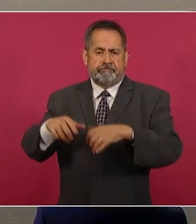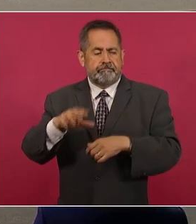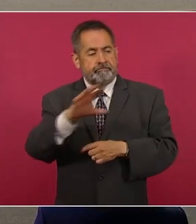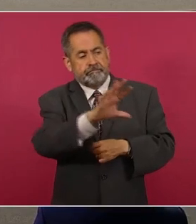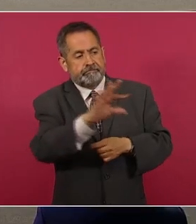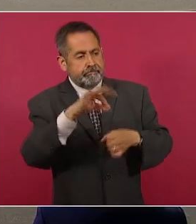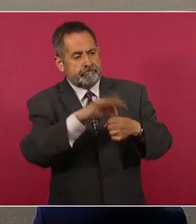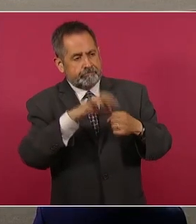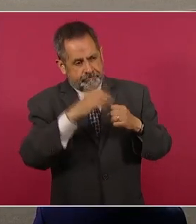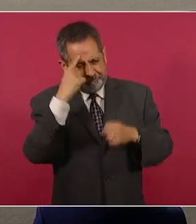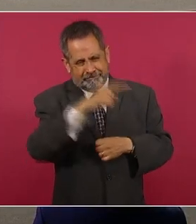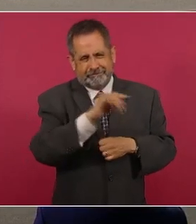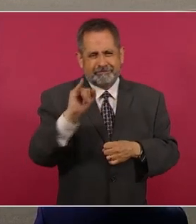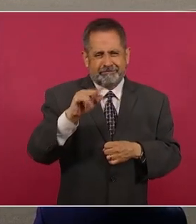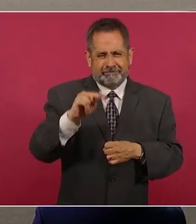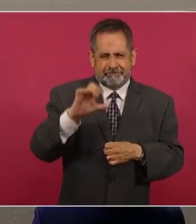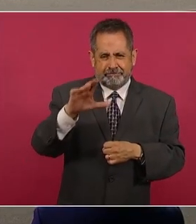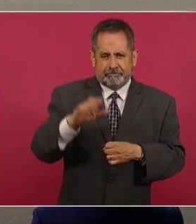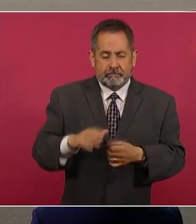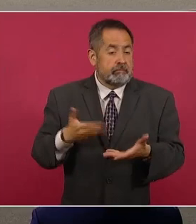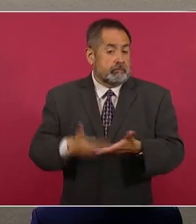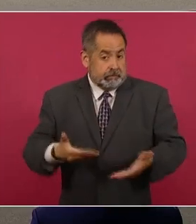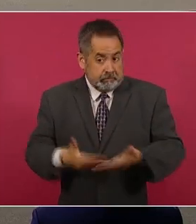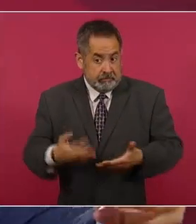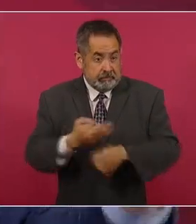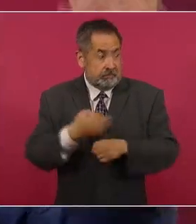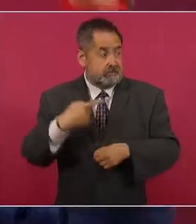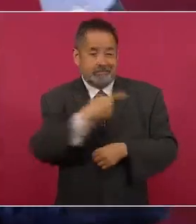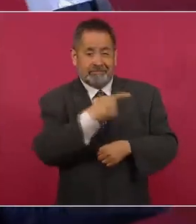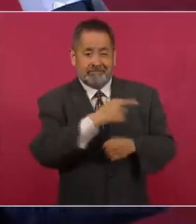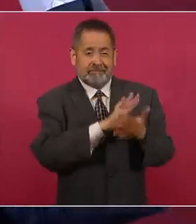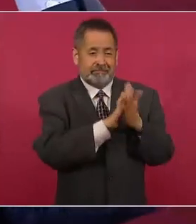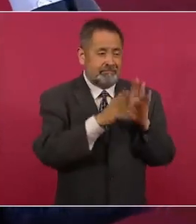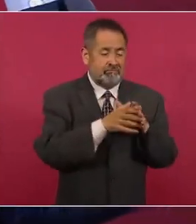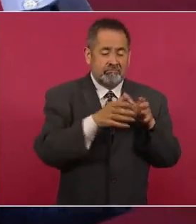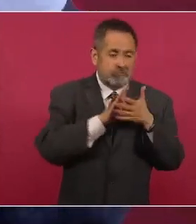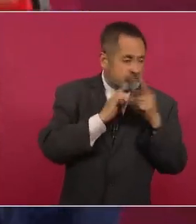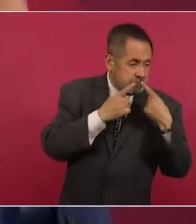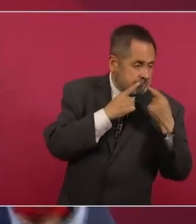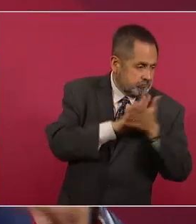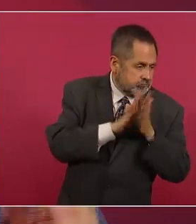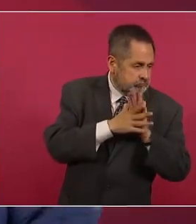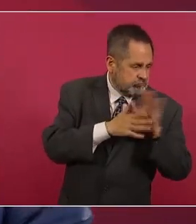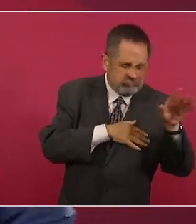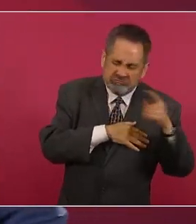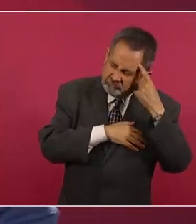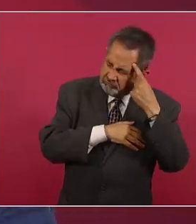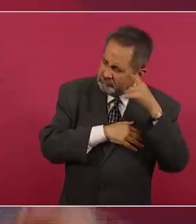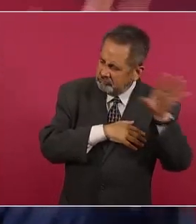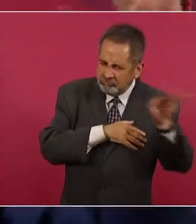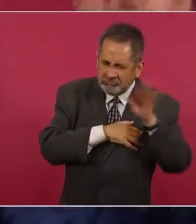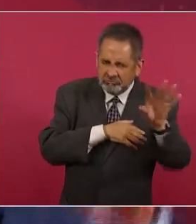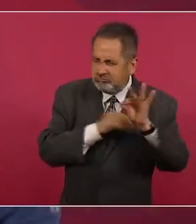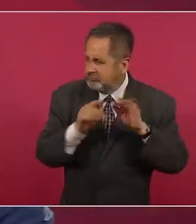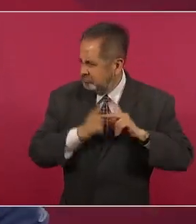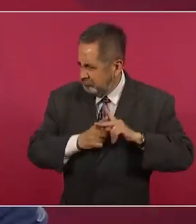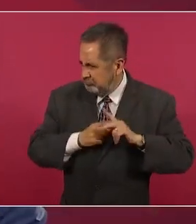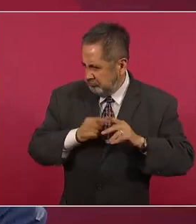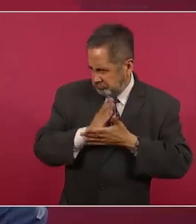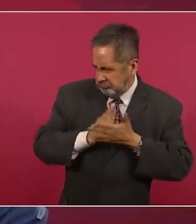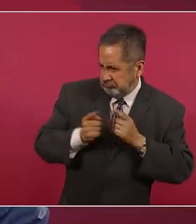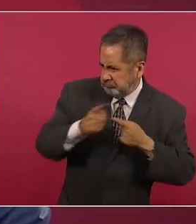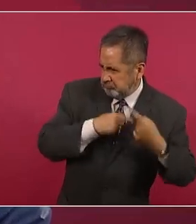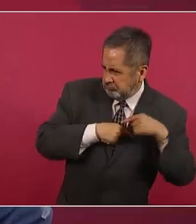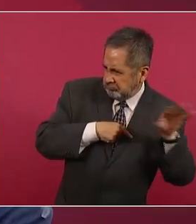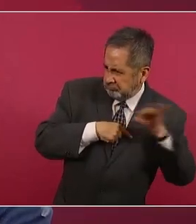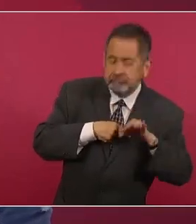actual donde las cúpulas de los partidos hacen acuerdos en el Congreso, definen cuotas y tenemos después